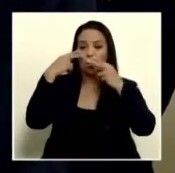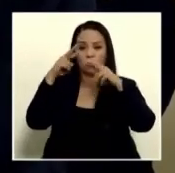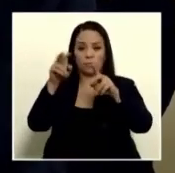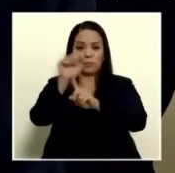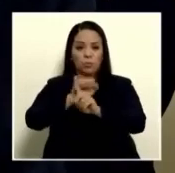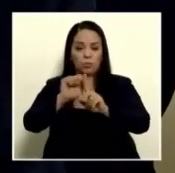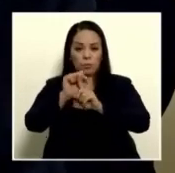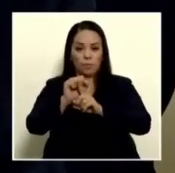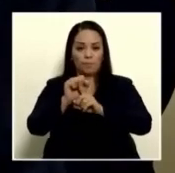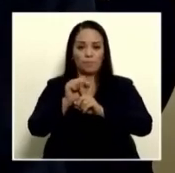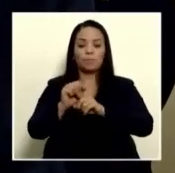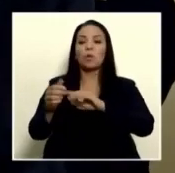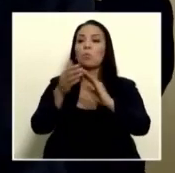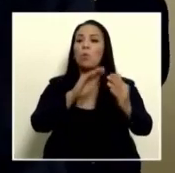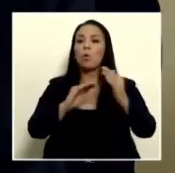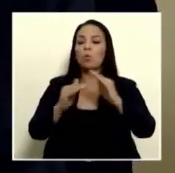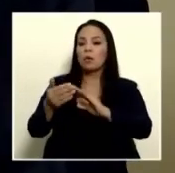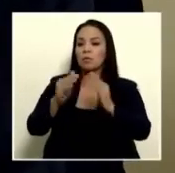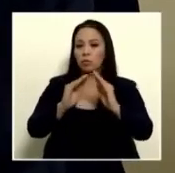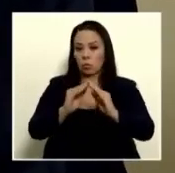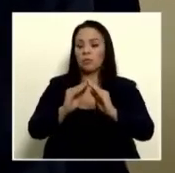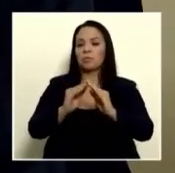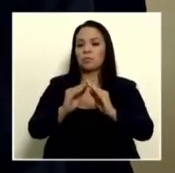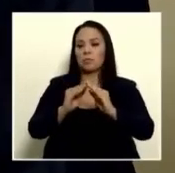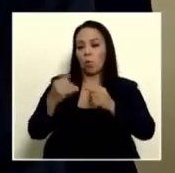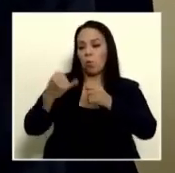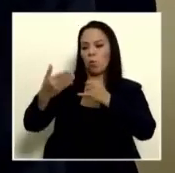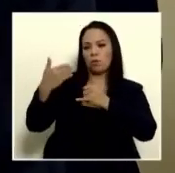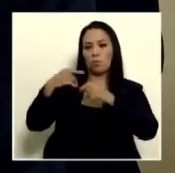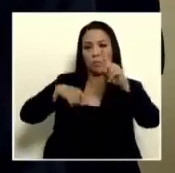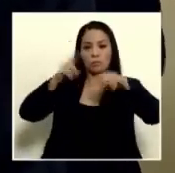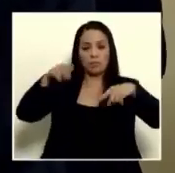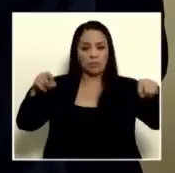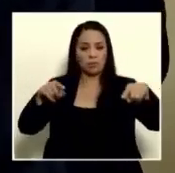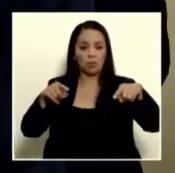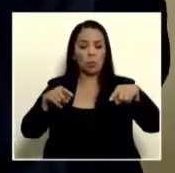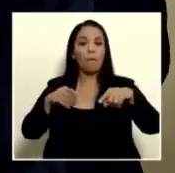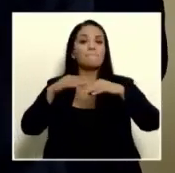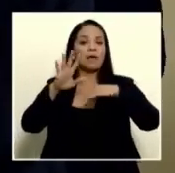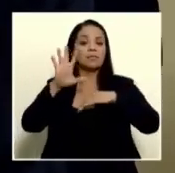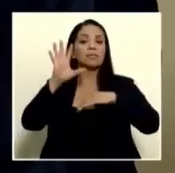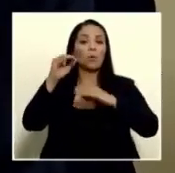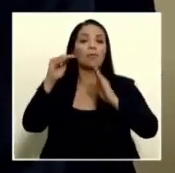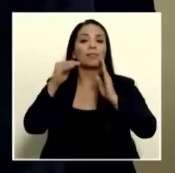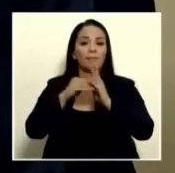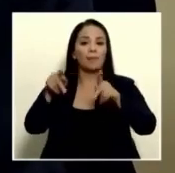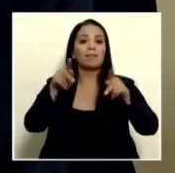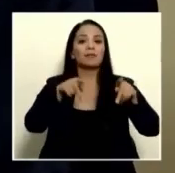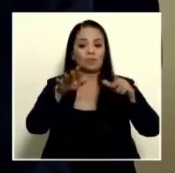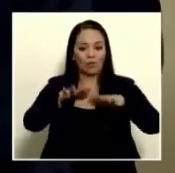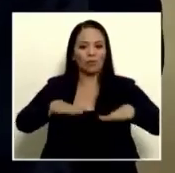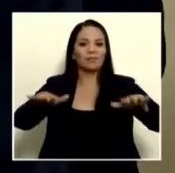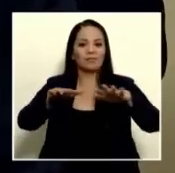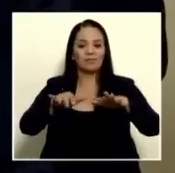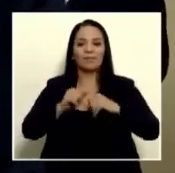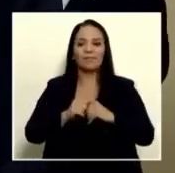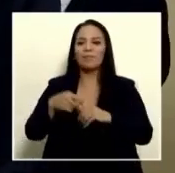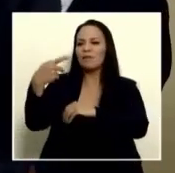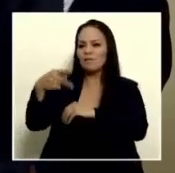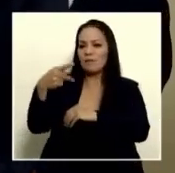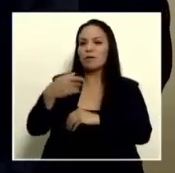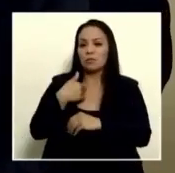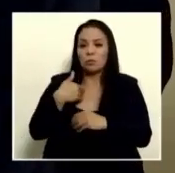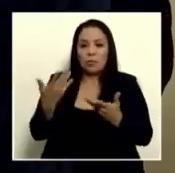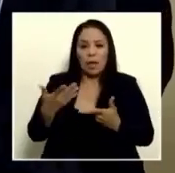estamos hablando de poblaciones que suman, en último censo, más de 50 mil personas. Los riesgos existen